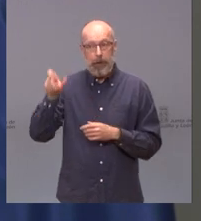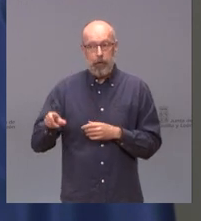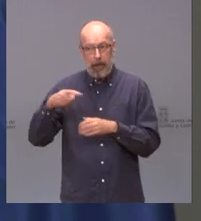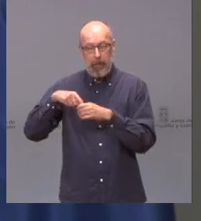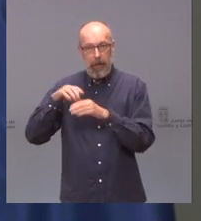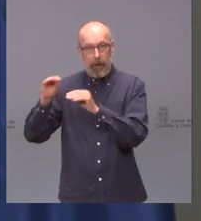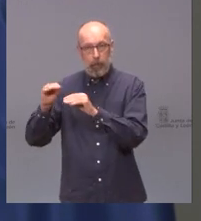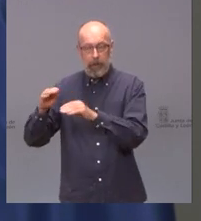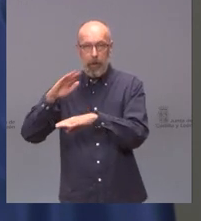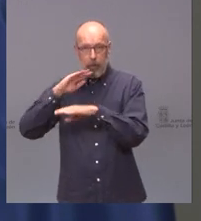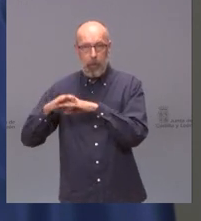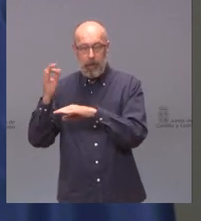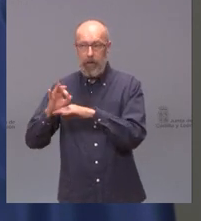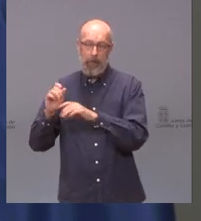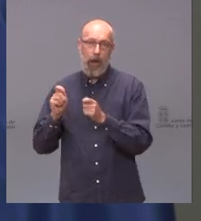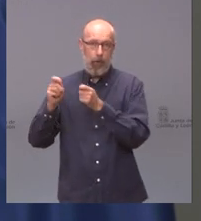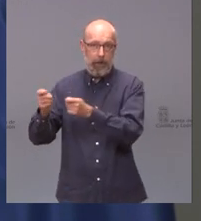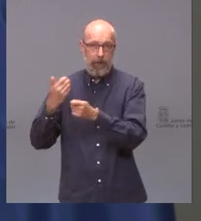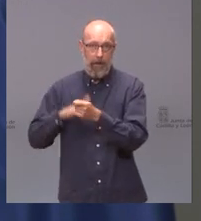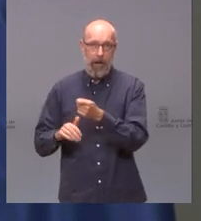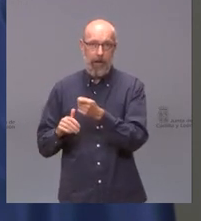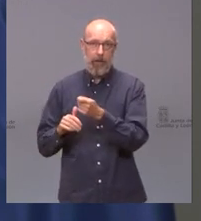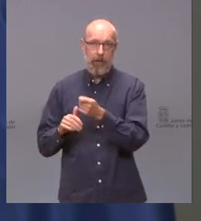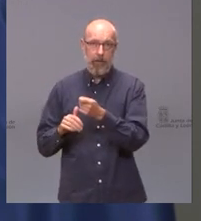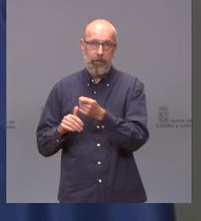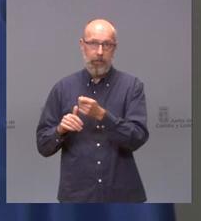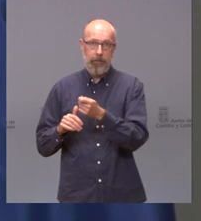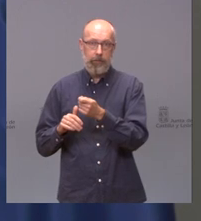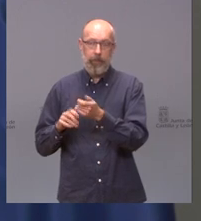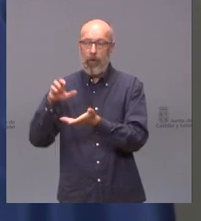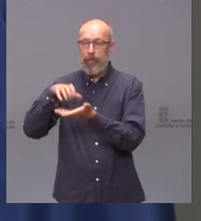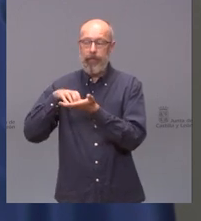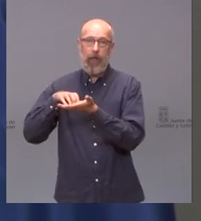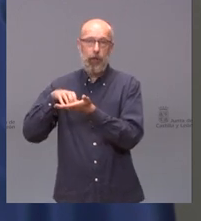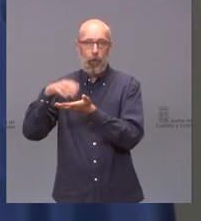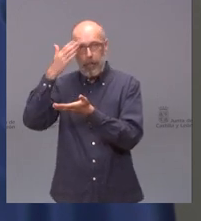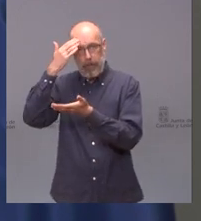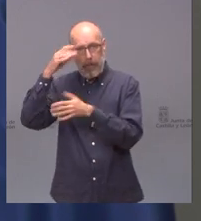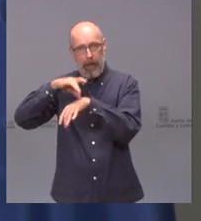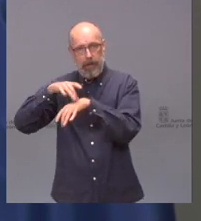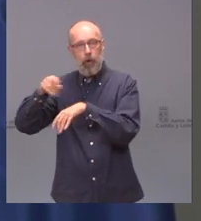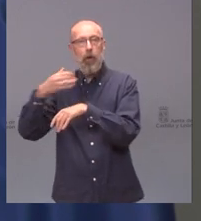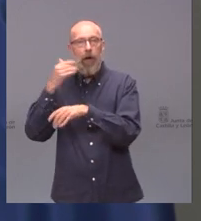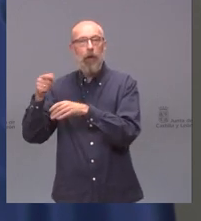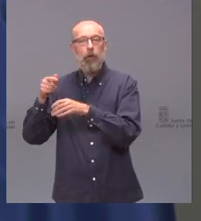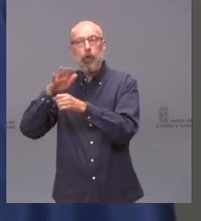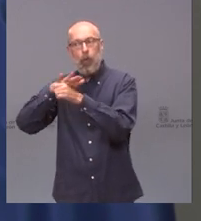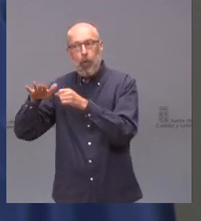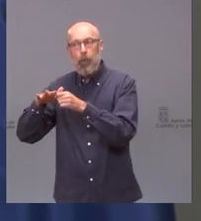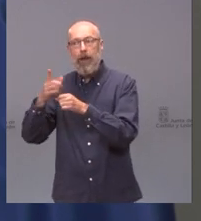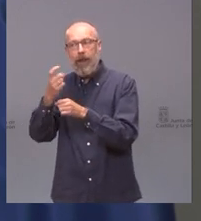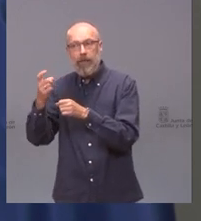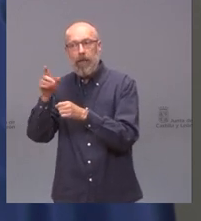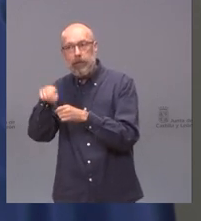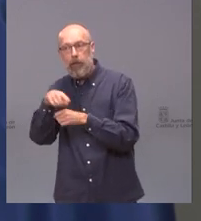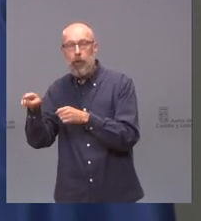plaza que estará adjudicada a una dirección de atención primaria que tendrá que ver si se cubren no a sus necesidades pero